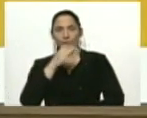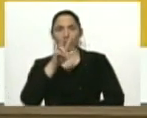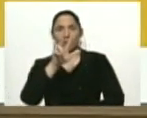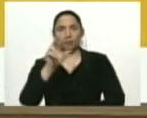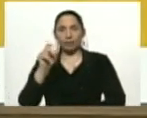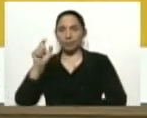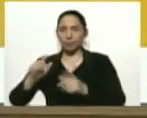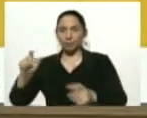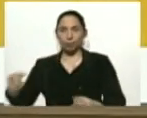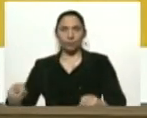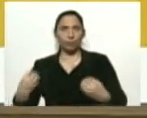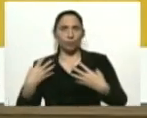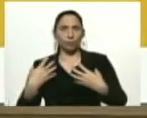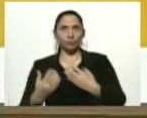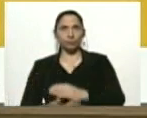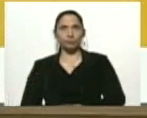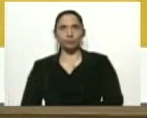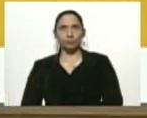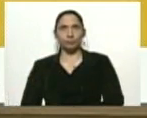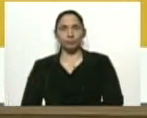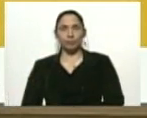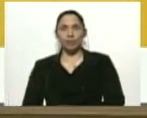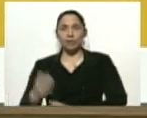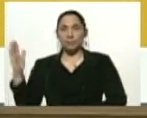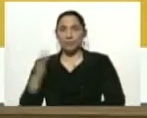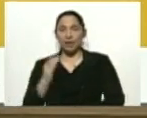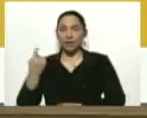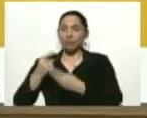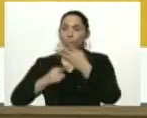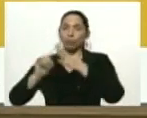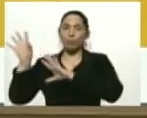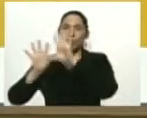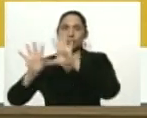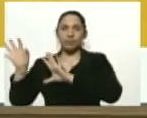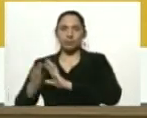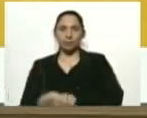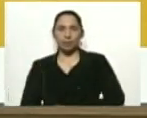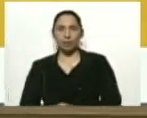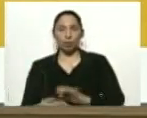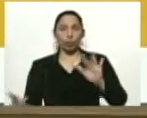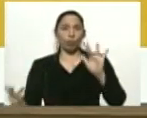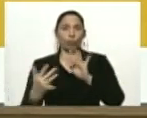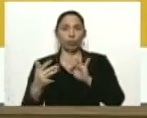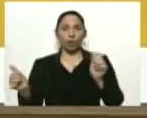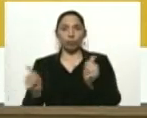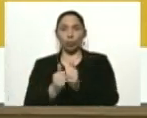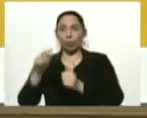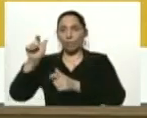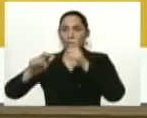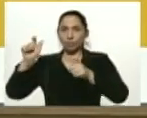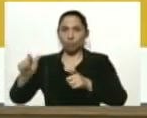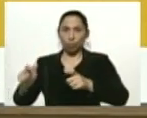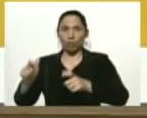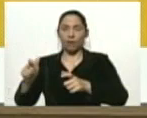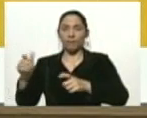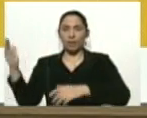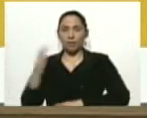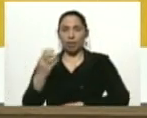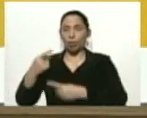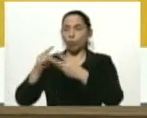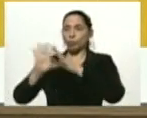casos internacionales importados y de contacto con estos casos importados.